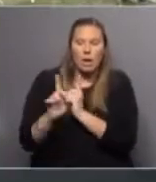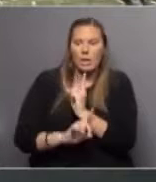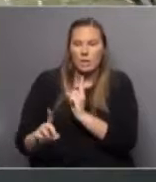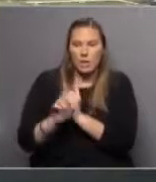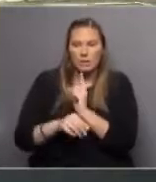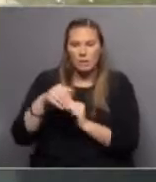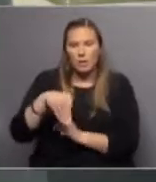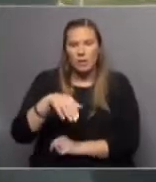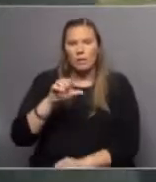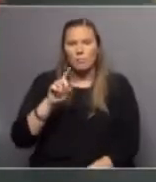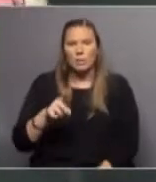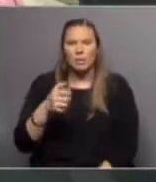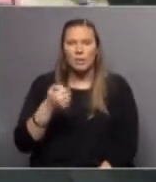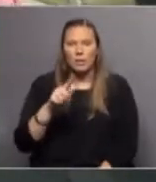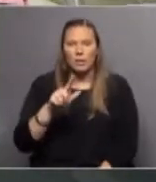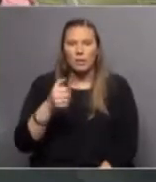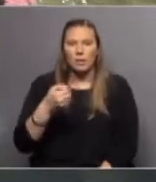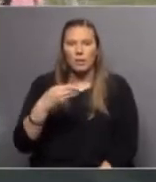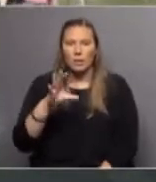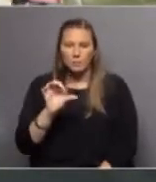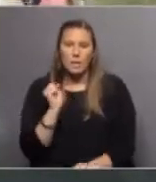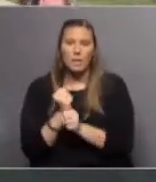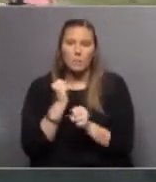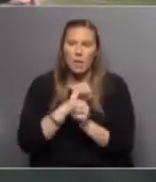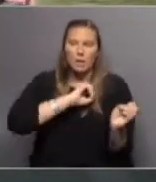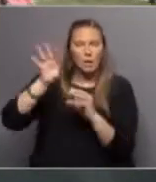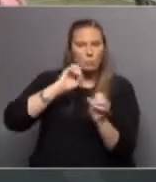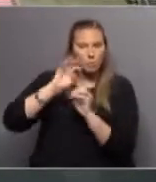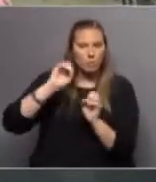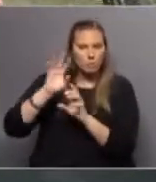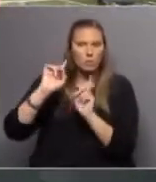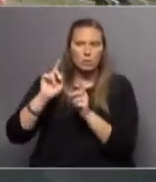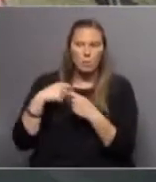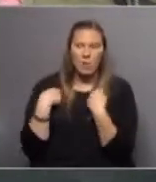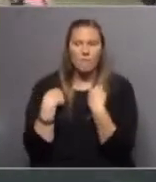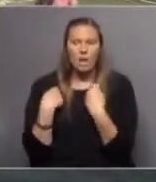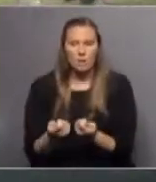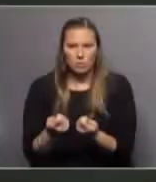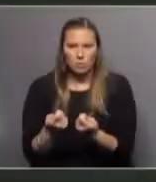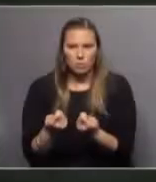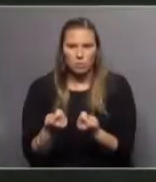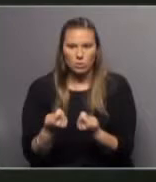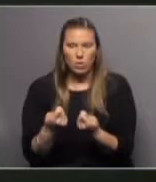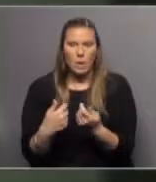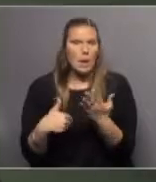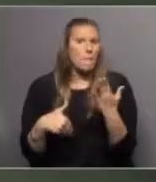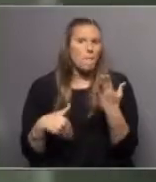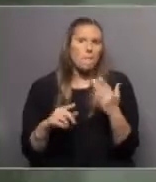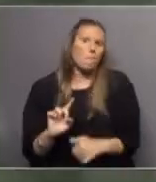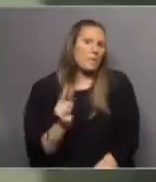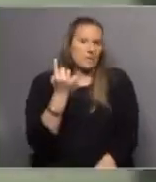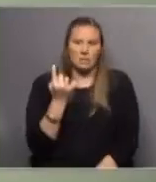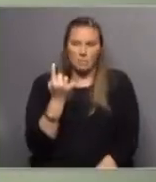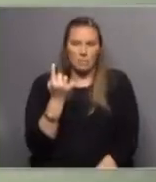Megalabs y en cantidad de empleo y exportaciones e inversión es claramente la más